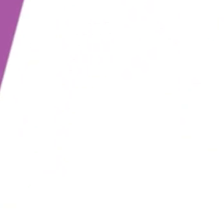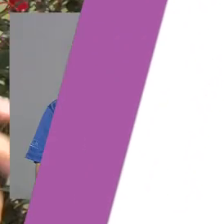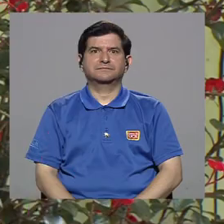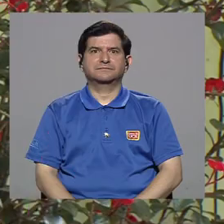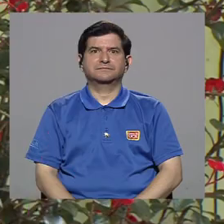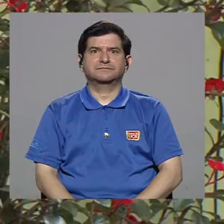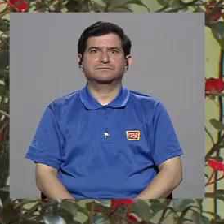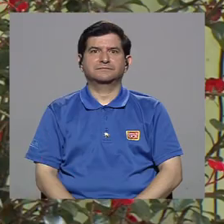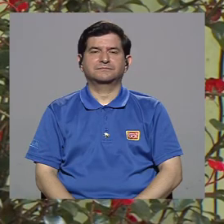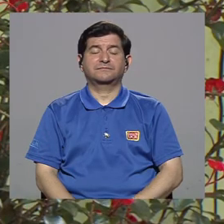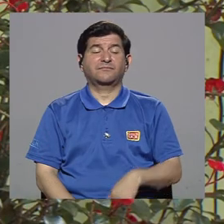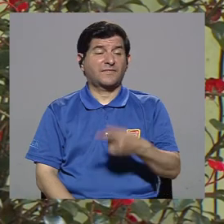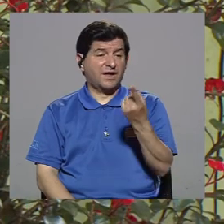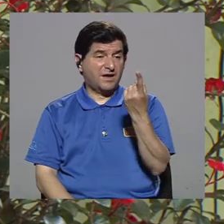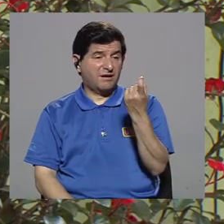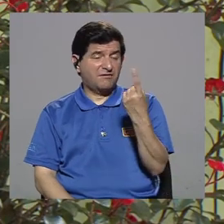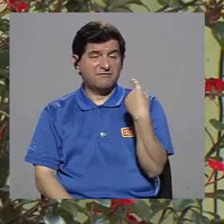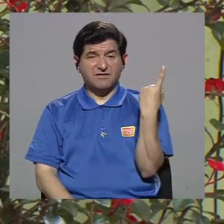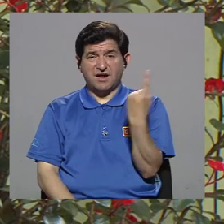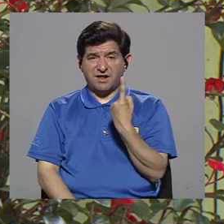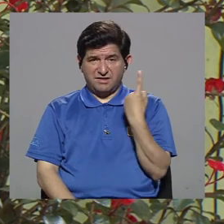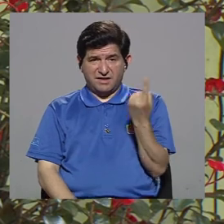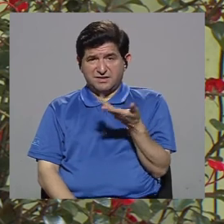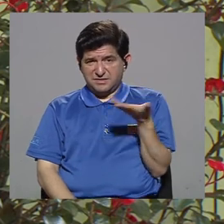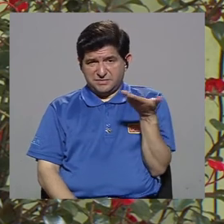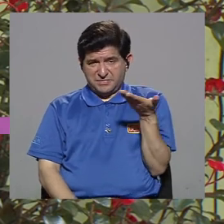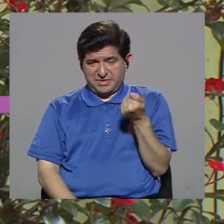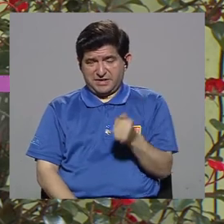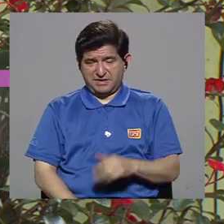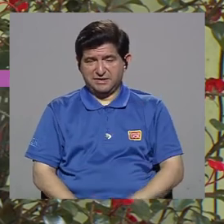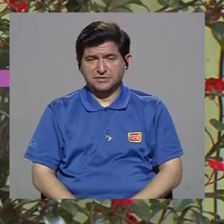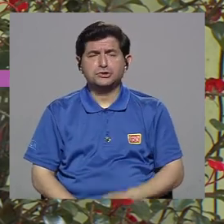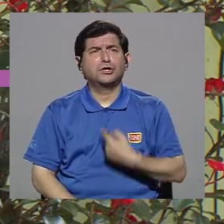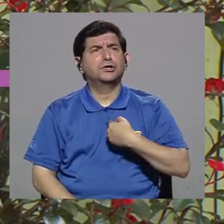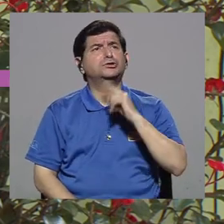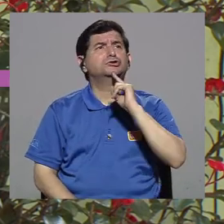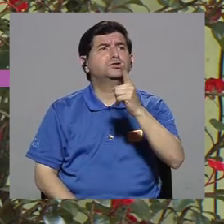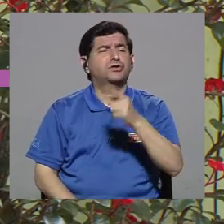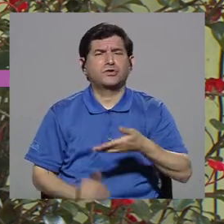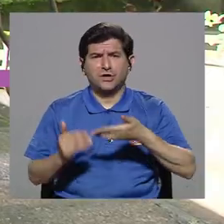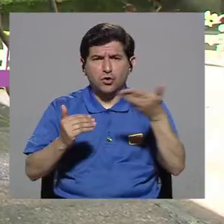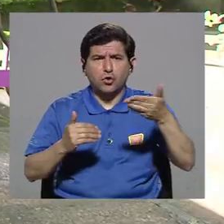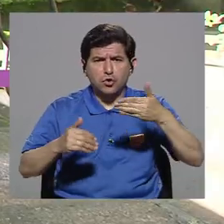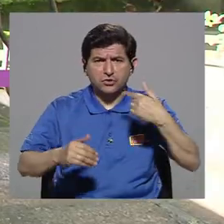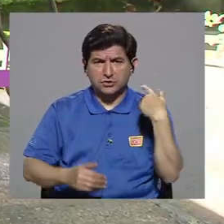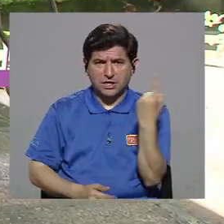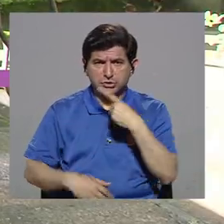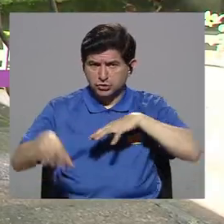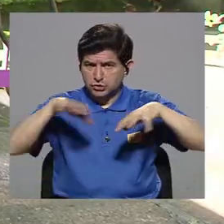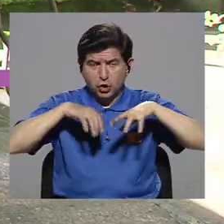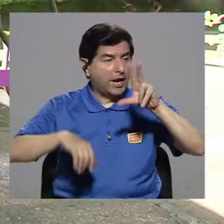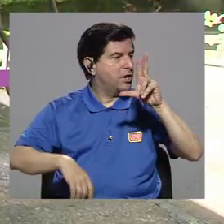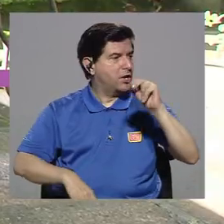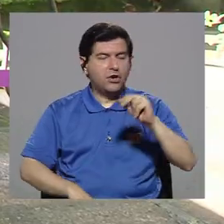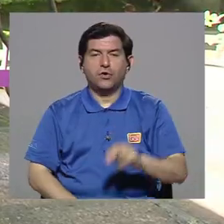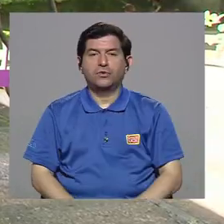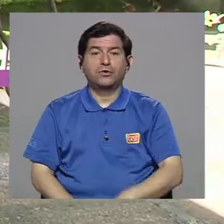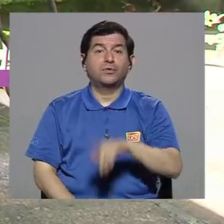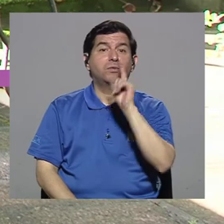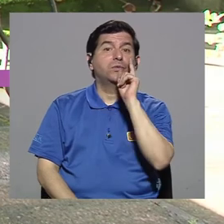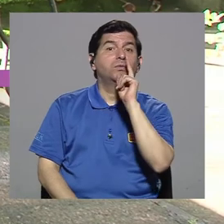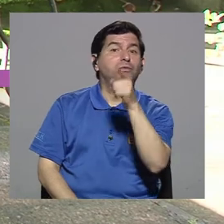Lo que hace falta siempre, Gabriela, porque yo siempre digo, las cosas no se mueven solas. Hace falta que usted,